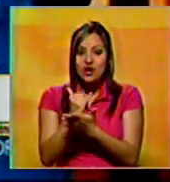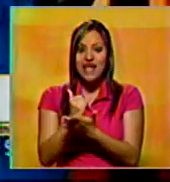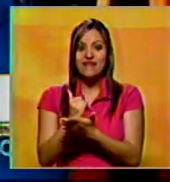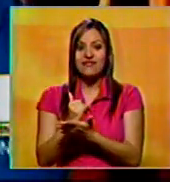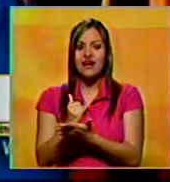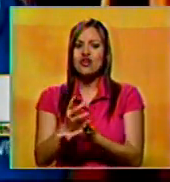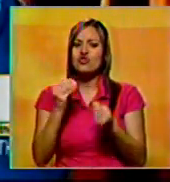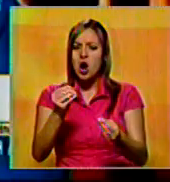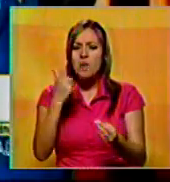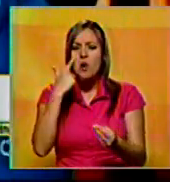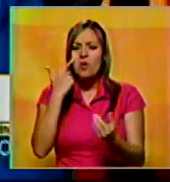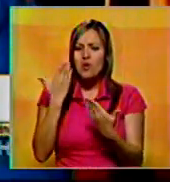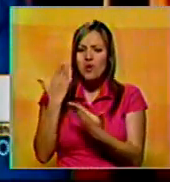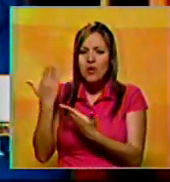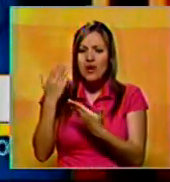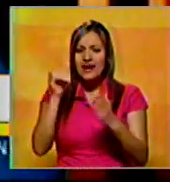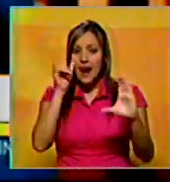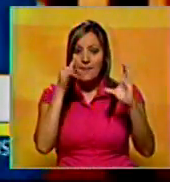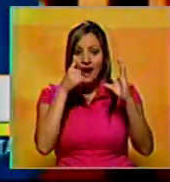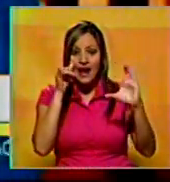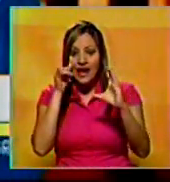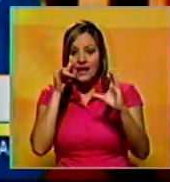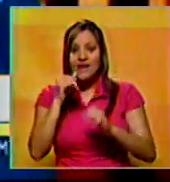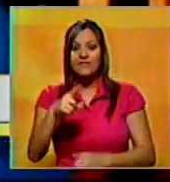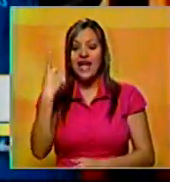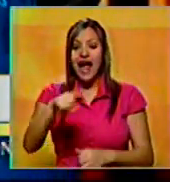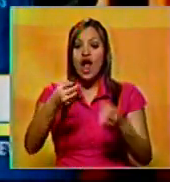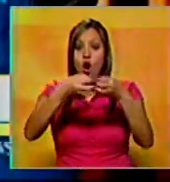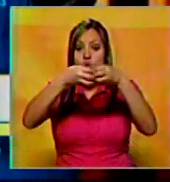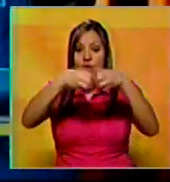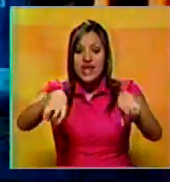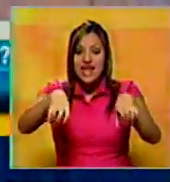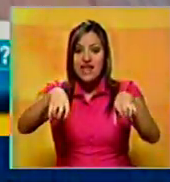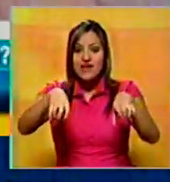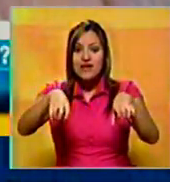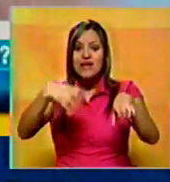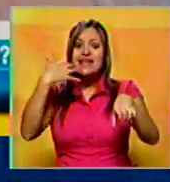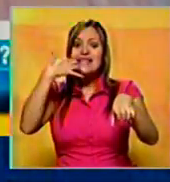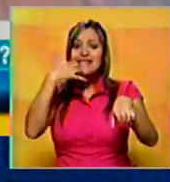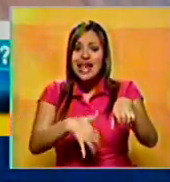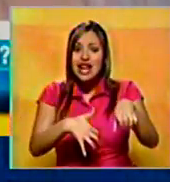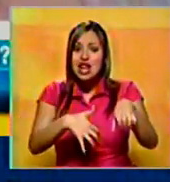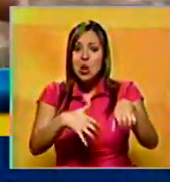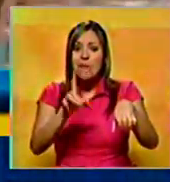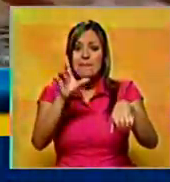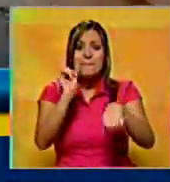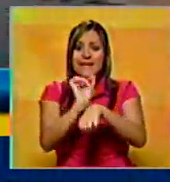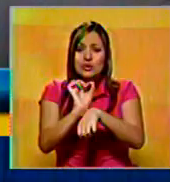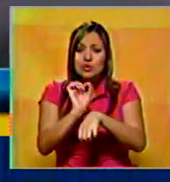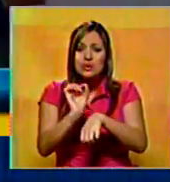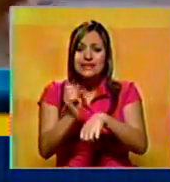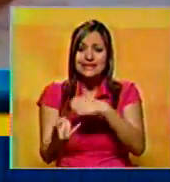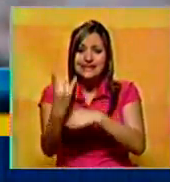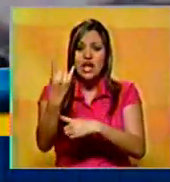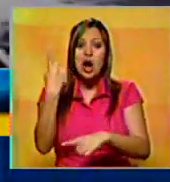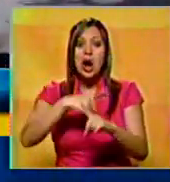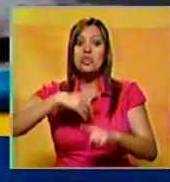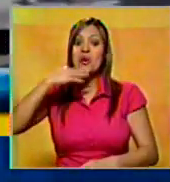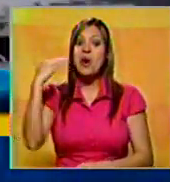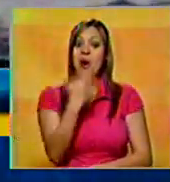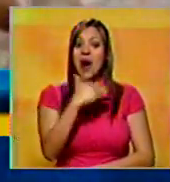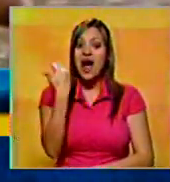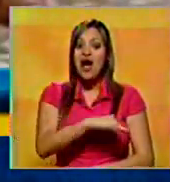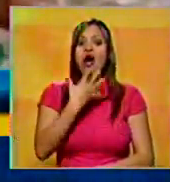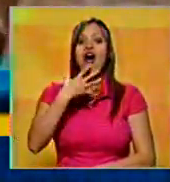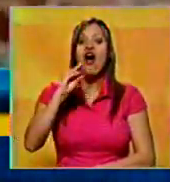las cámaras. Una de ellas fue la de un huevo crudo que se congeló en tan solo minutos. Otro video divertido fue